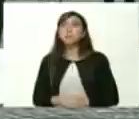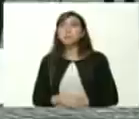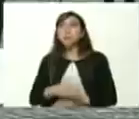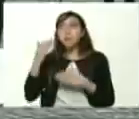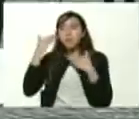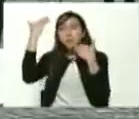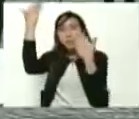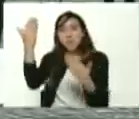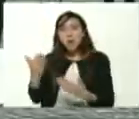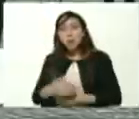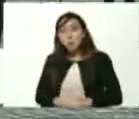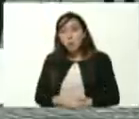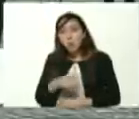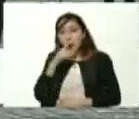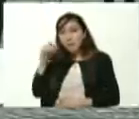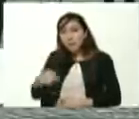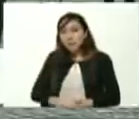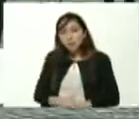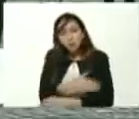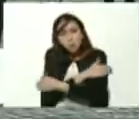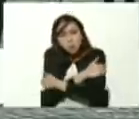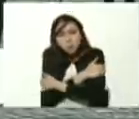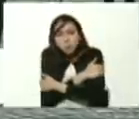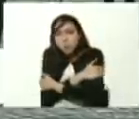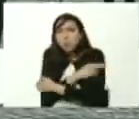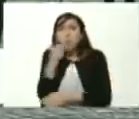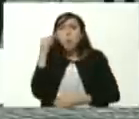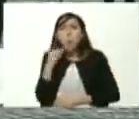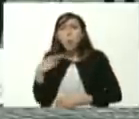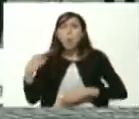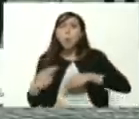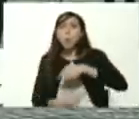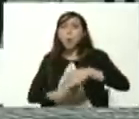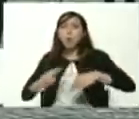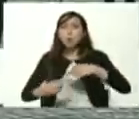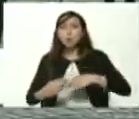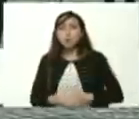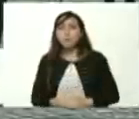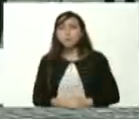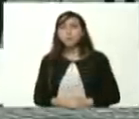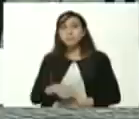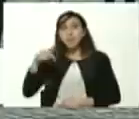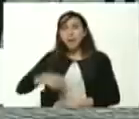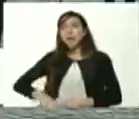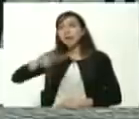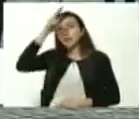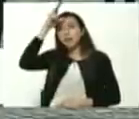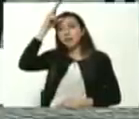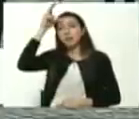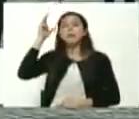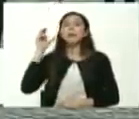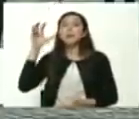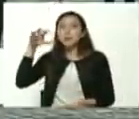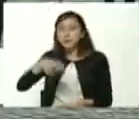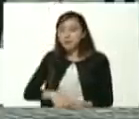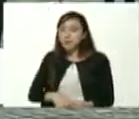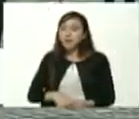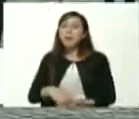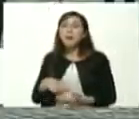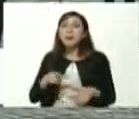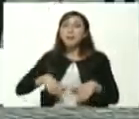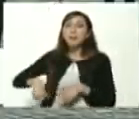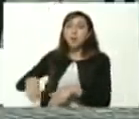saludo presidente recibo un abrazo bolivariano revolucionario desde el estado Falcón desde la tierra Caquetía